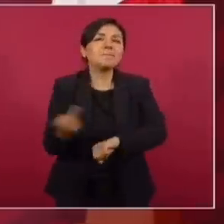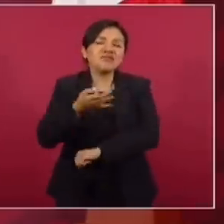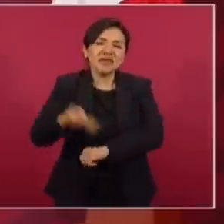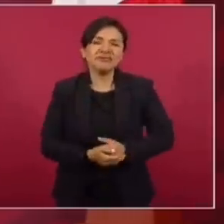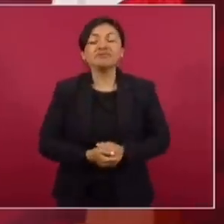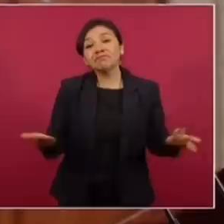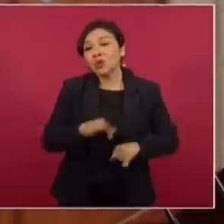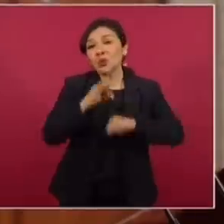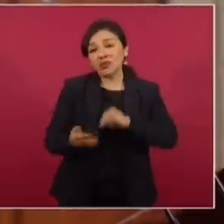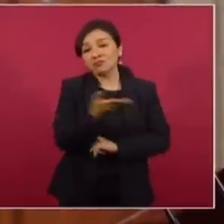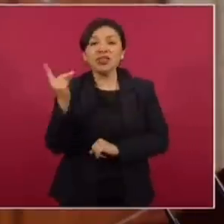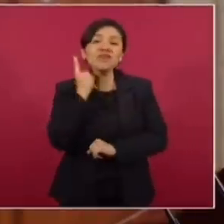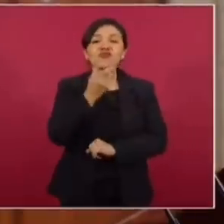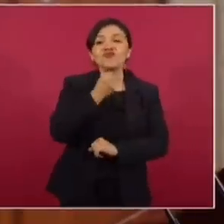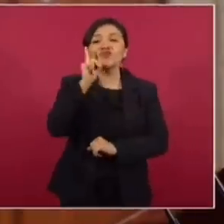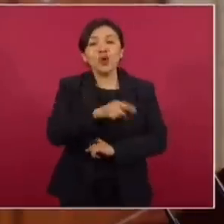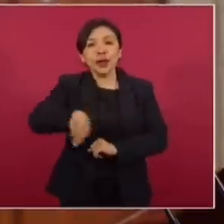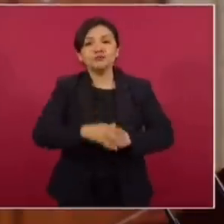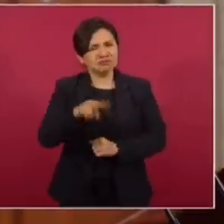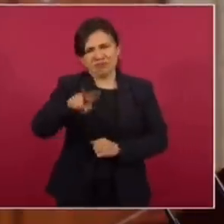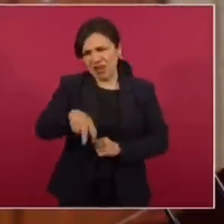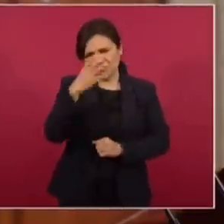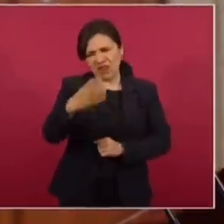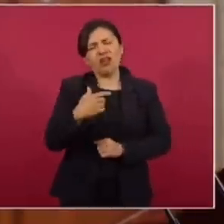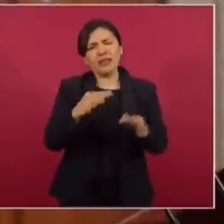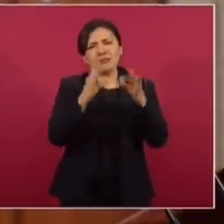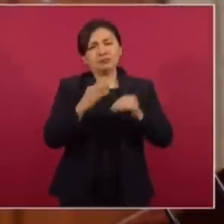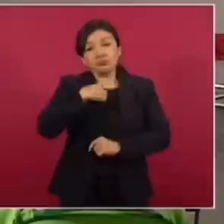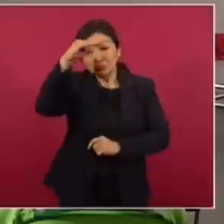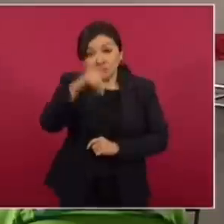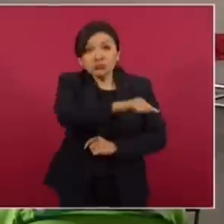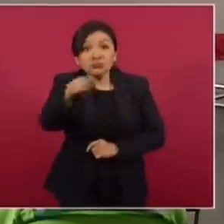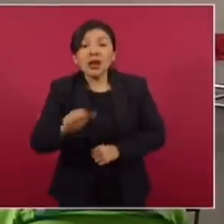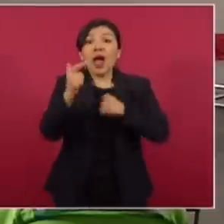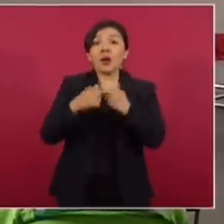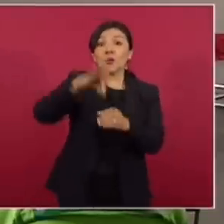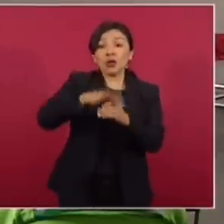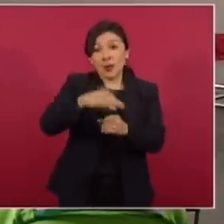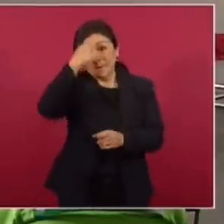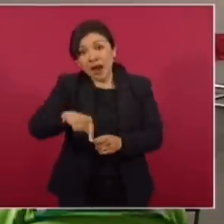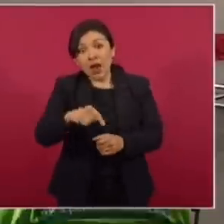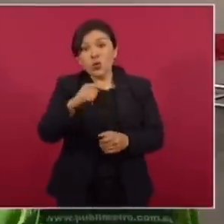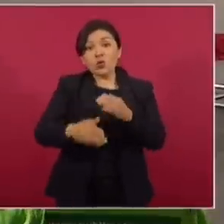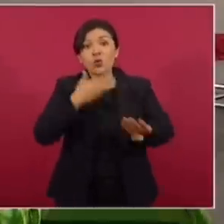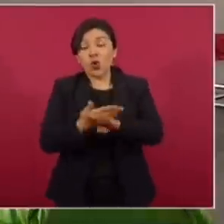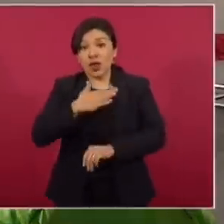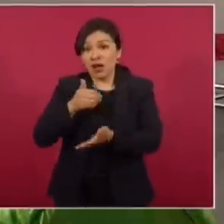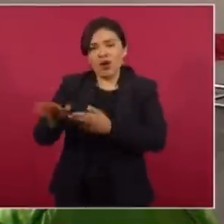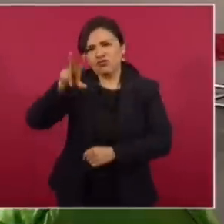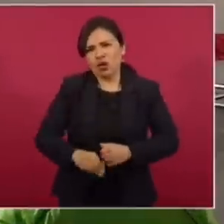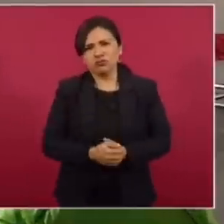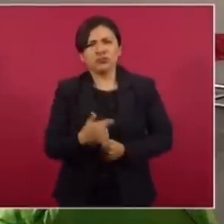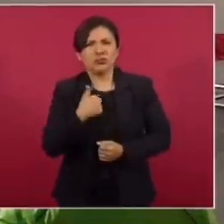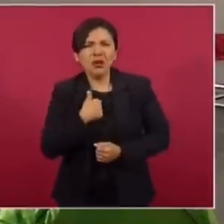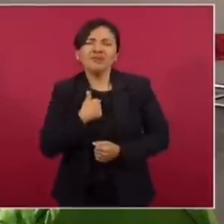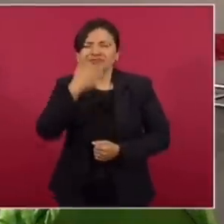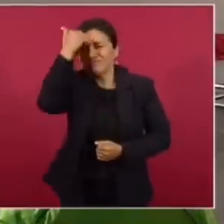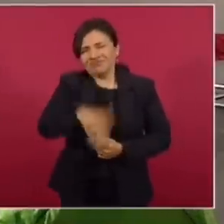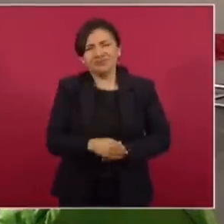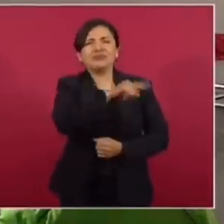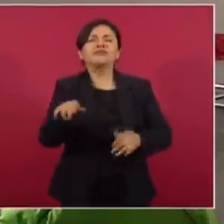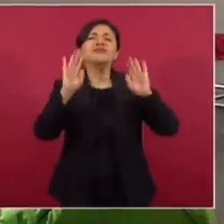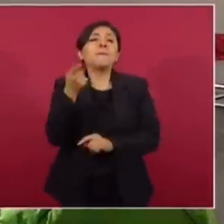Por último, diputadas y diputados, con sinceridad les digo que no espero de ustedes una votación mayoritaria en contra del desafuero. No soy ingenuo.